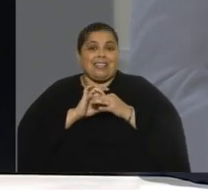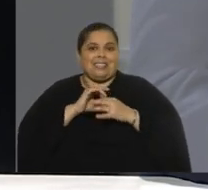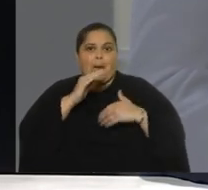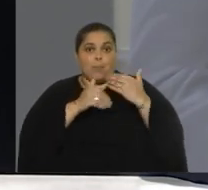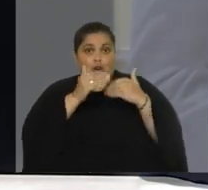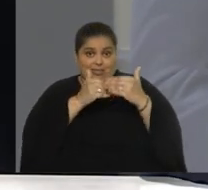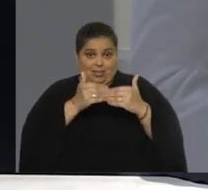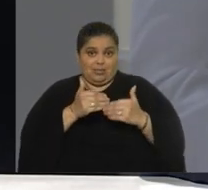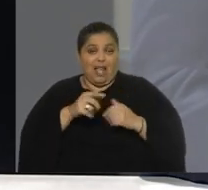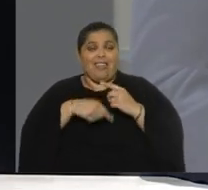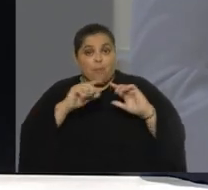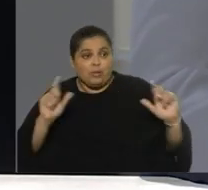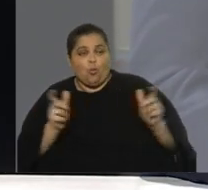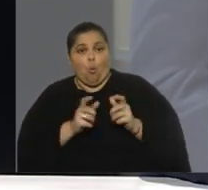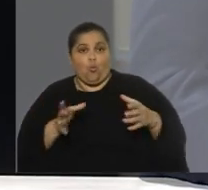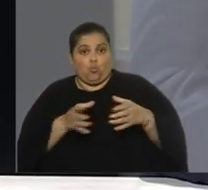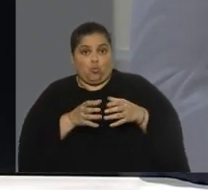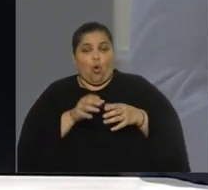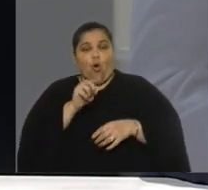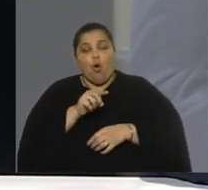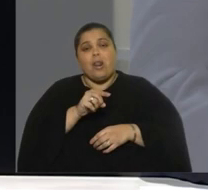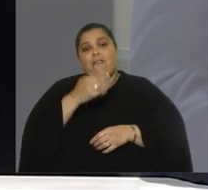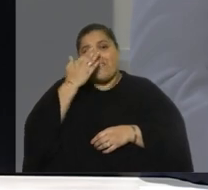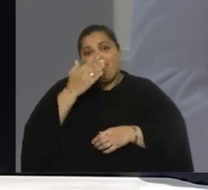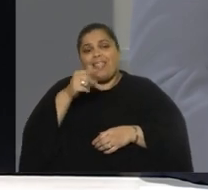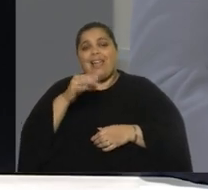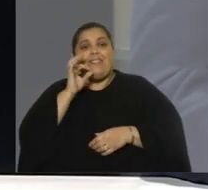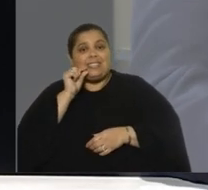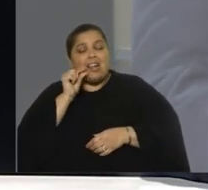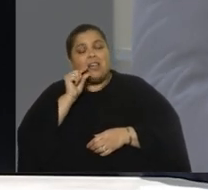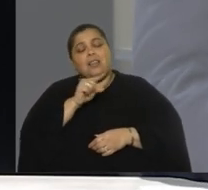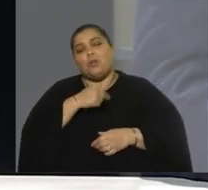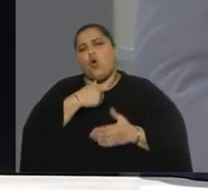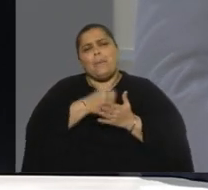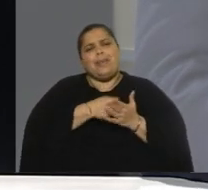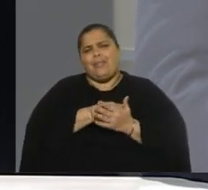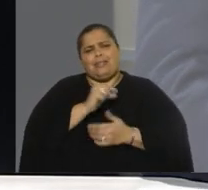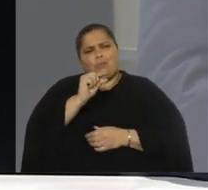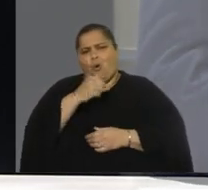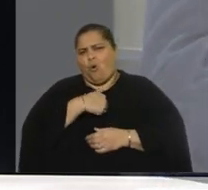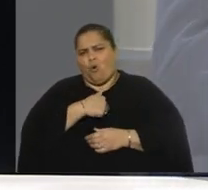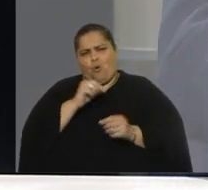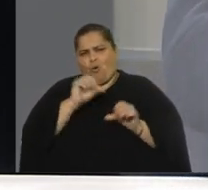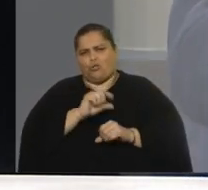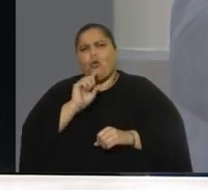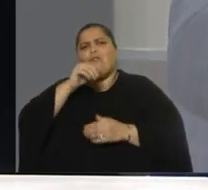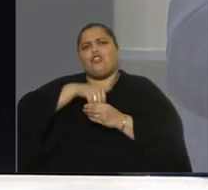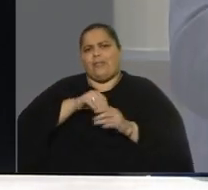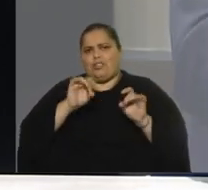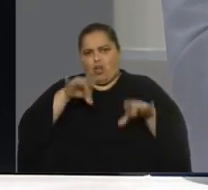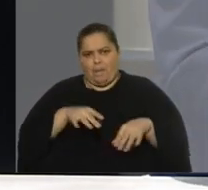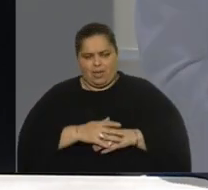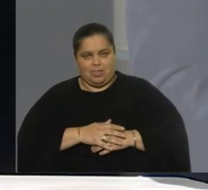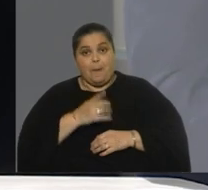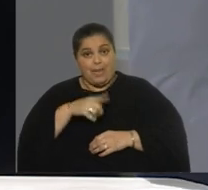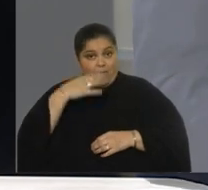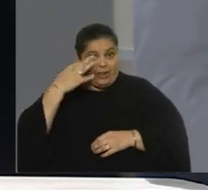este, después se juntaron con Astori, Fender y Versenille, pero nunca milité demasiado, ya estaba, este, como votante, pero bueno, lo cierto es